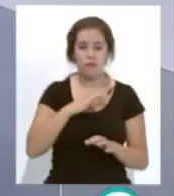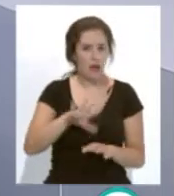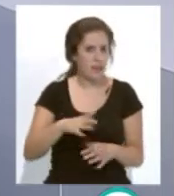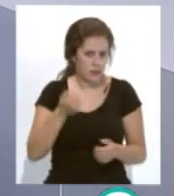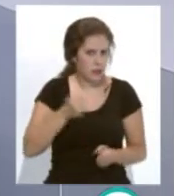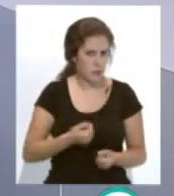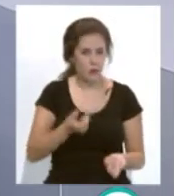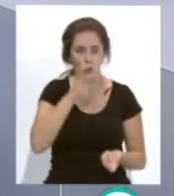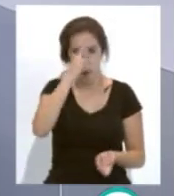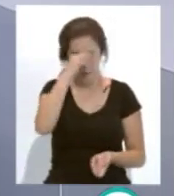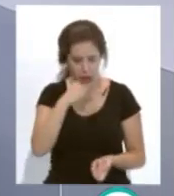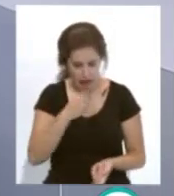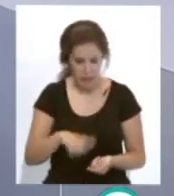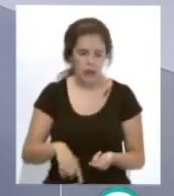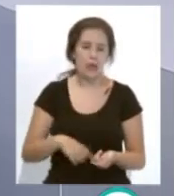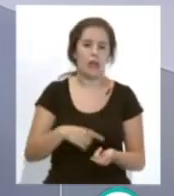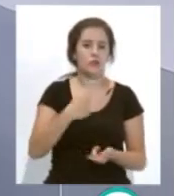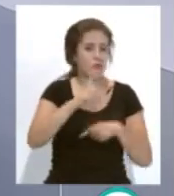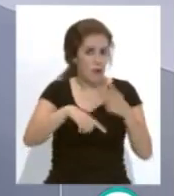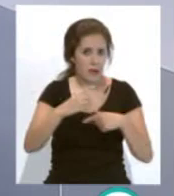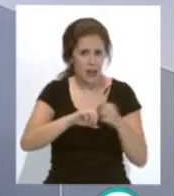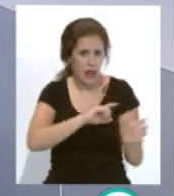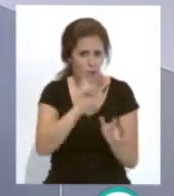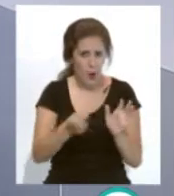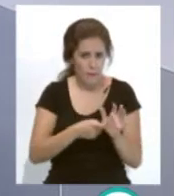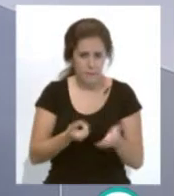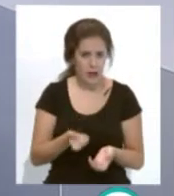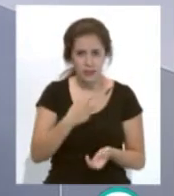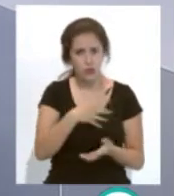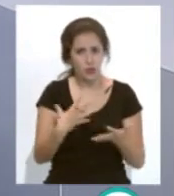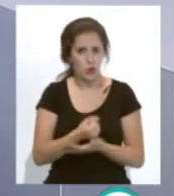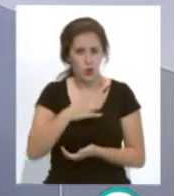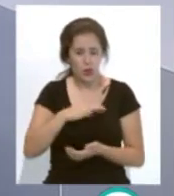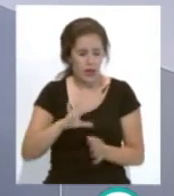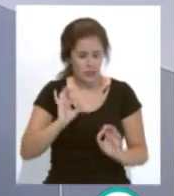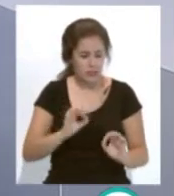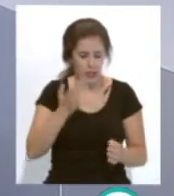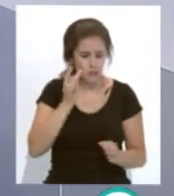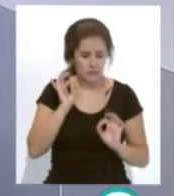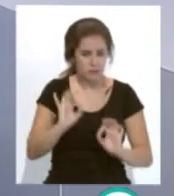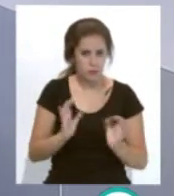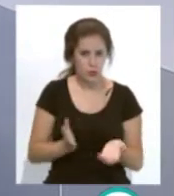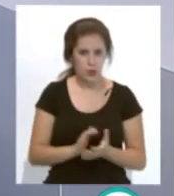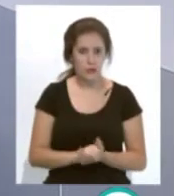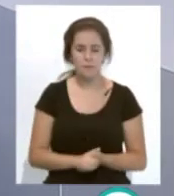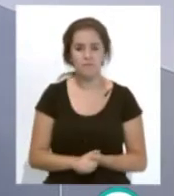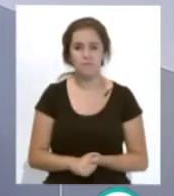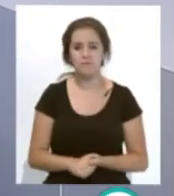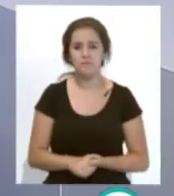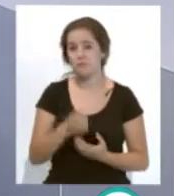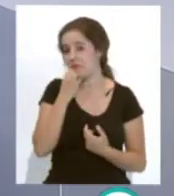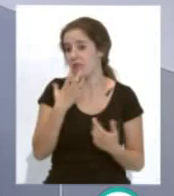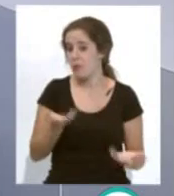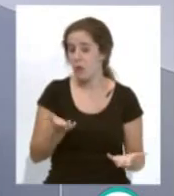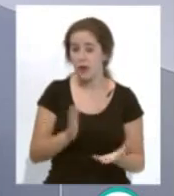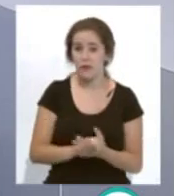pro de su padre su familia entera son todos auténticos cadistas bueno